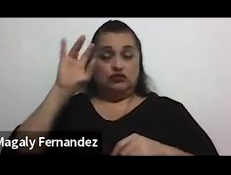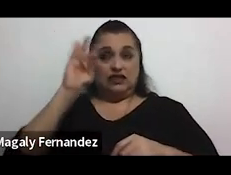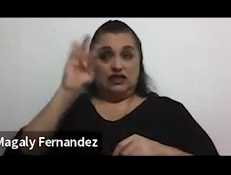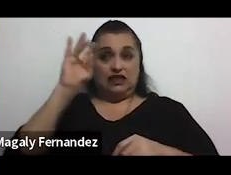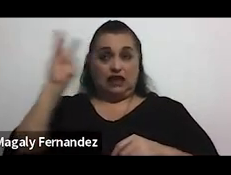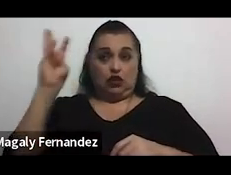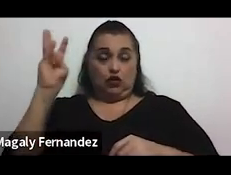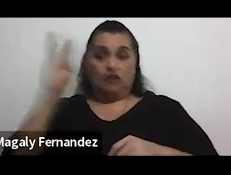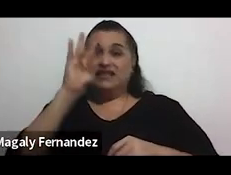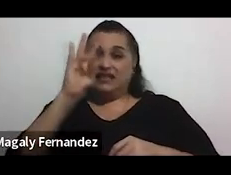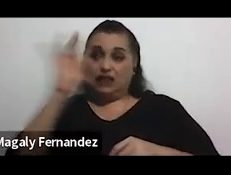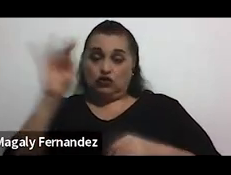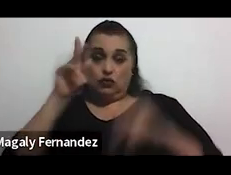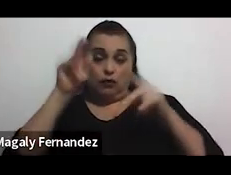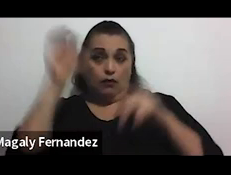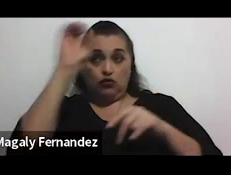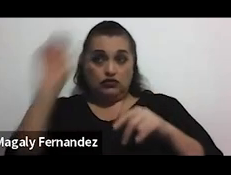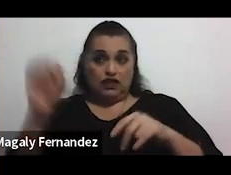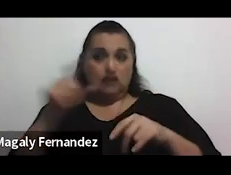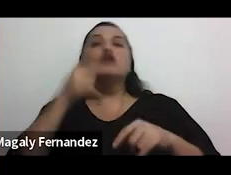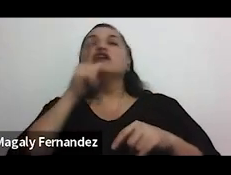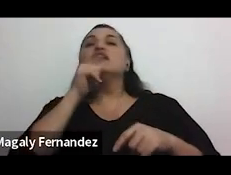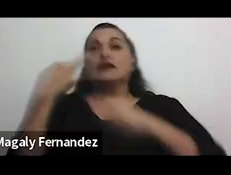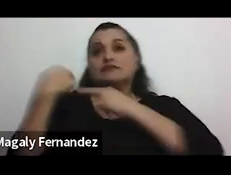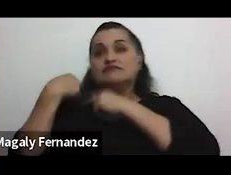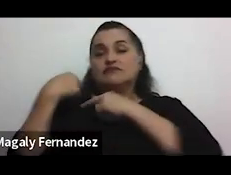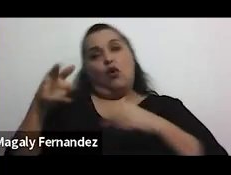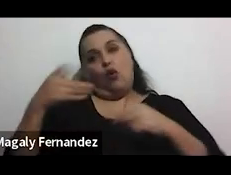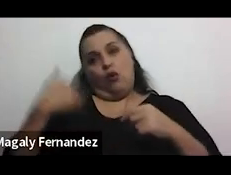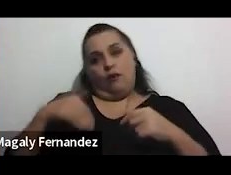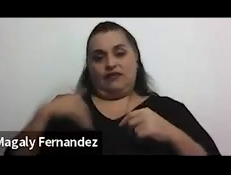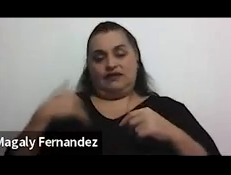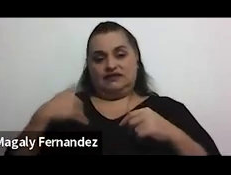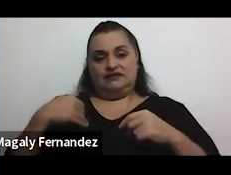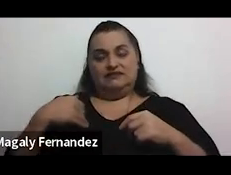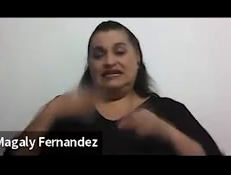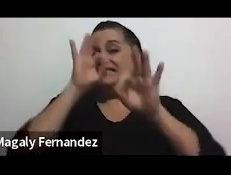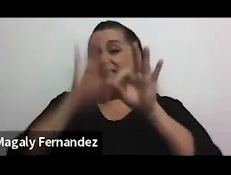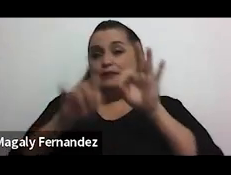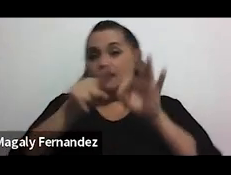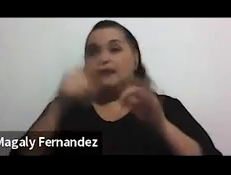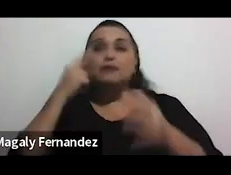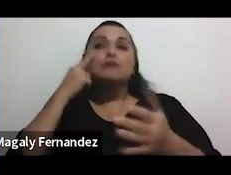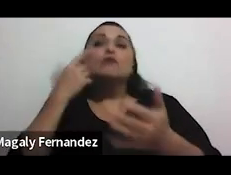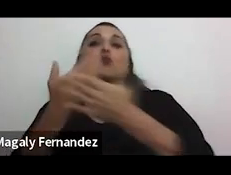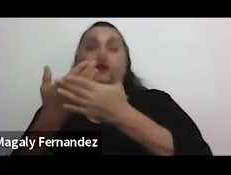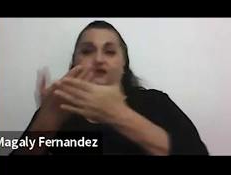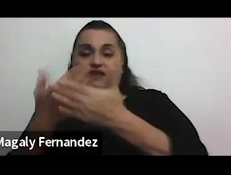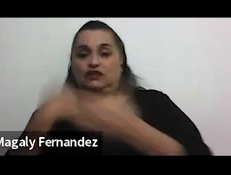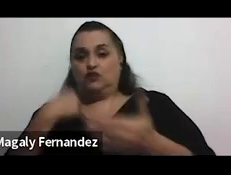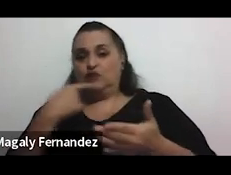hombres ¿verdad? entonces vean aquí que interesante porque es simplemente la evidencia de lo que les mencionaba